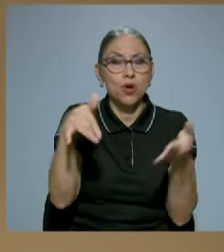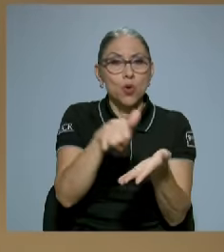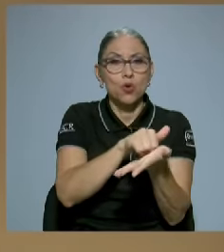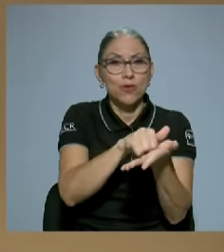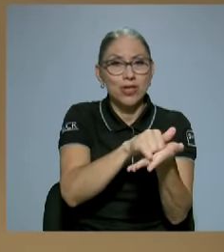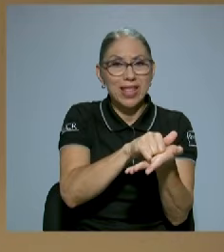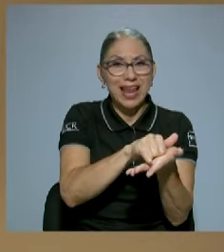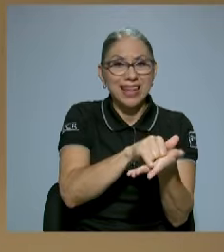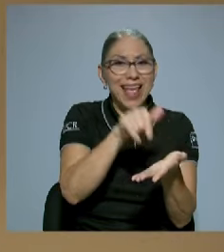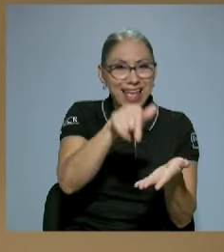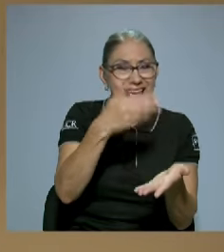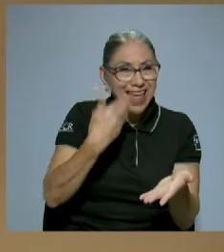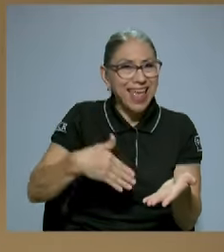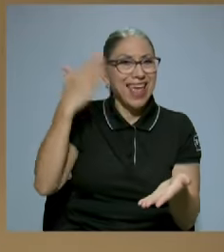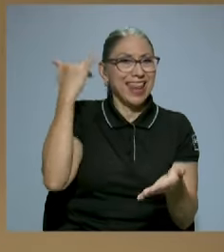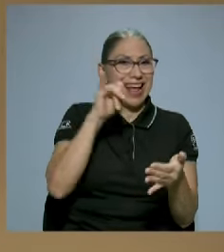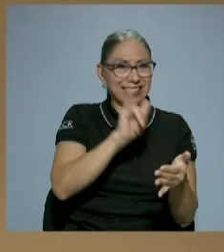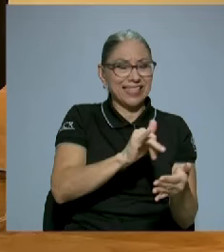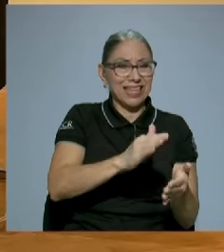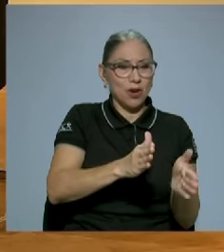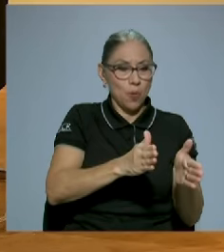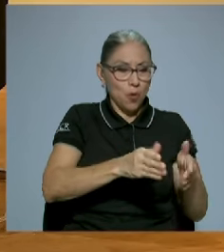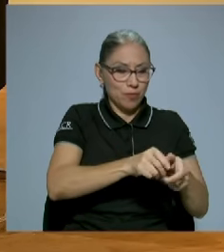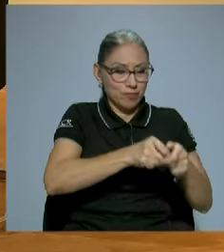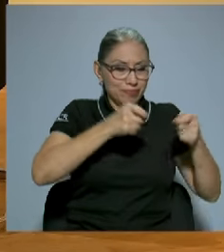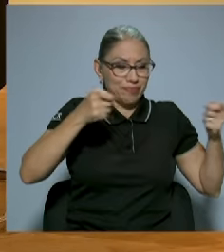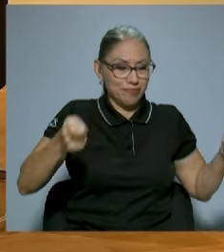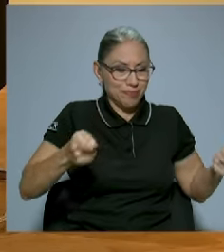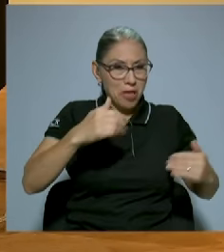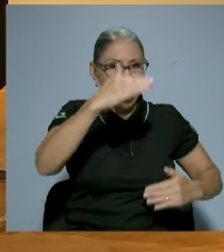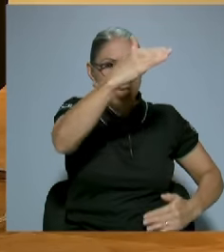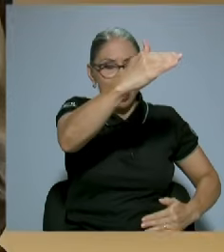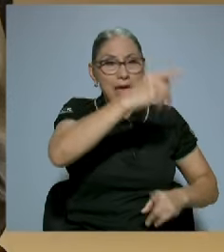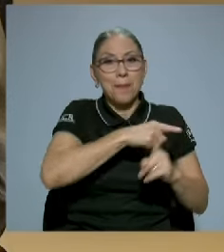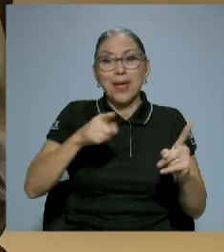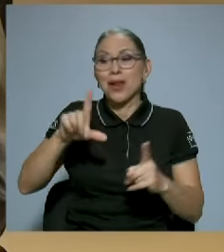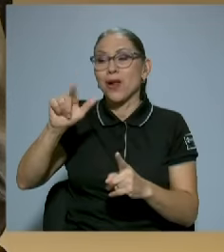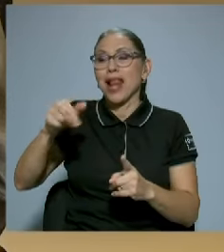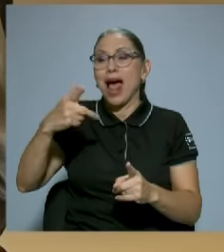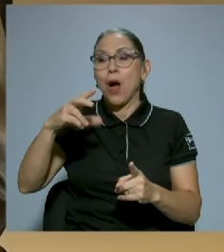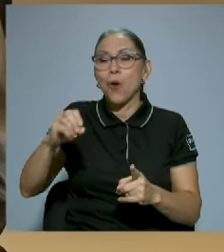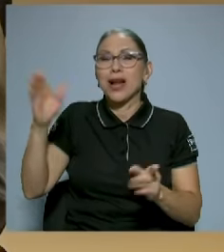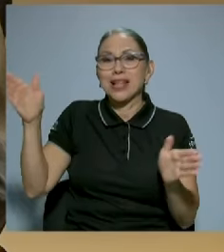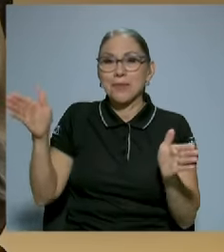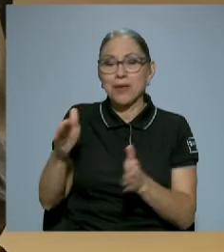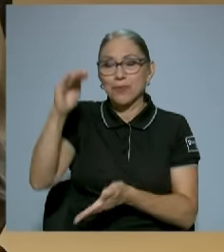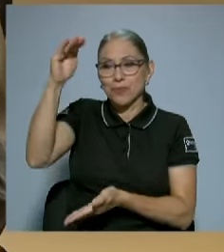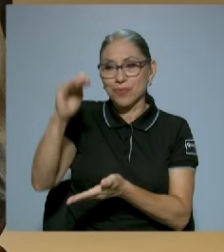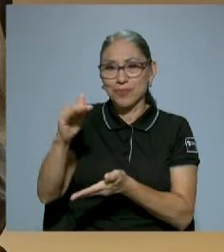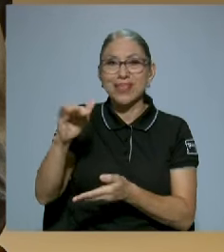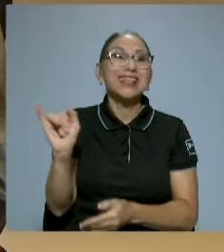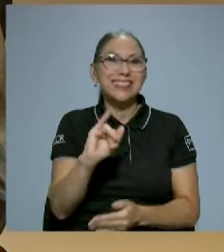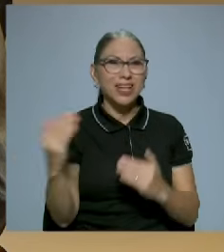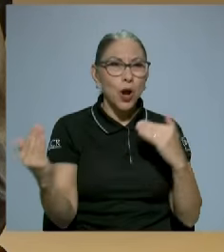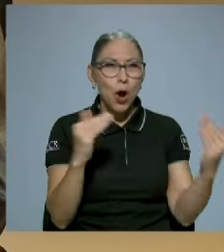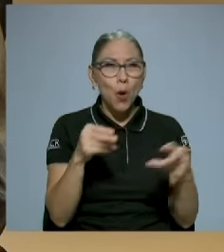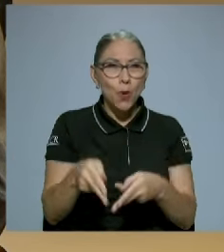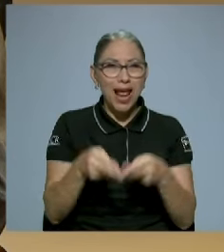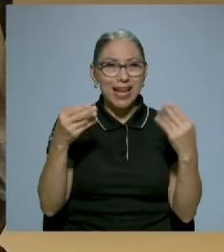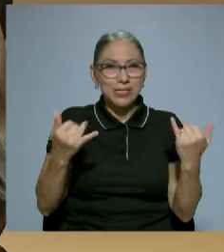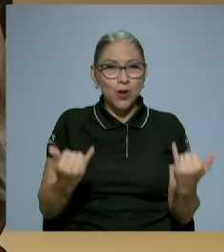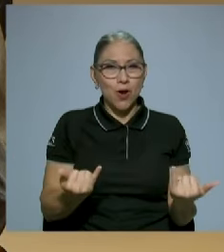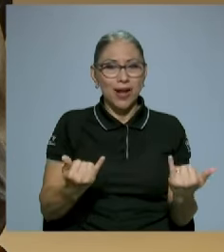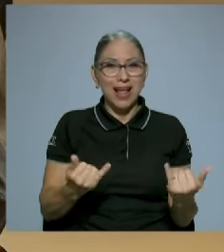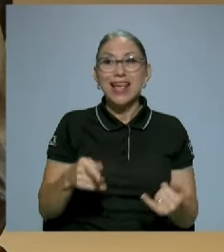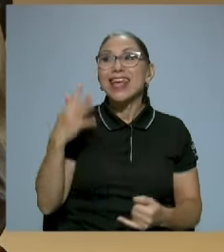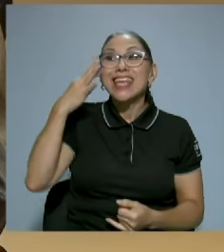de ese tipo de tamaño y La Hora creo que era de formato más chico. De formato como él la nació hoy. Eso. Y circulaba, creo que